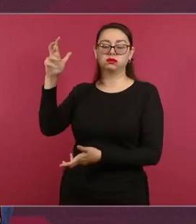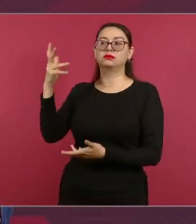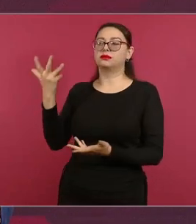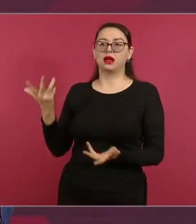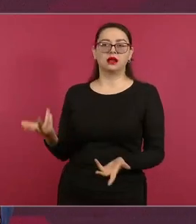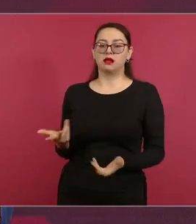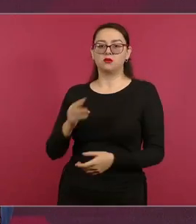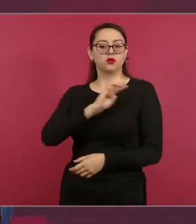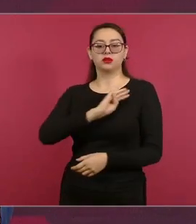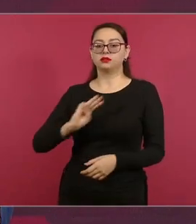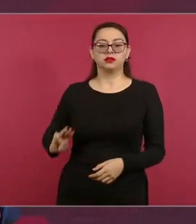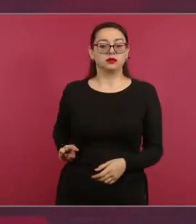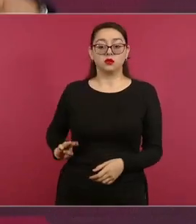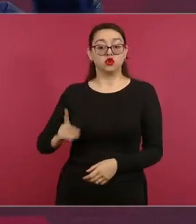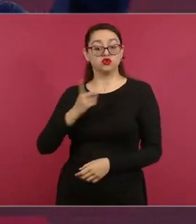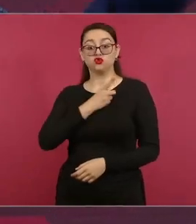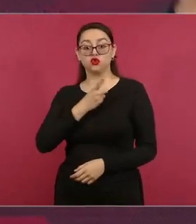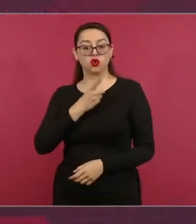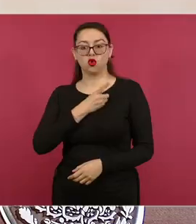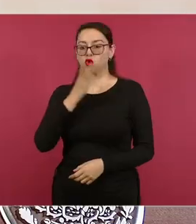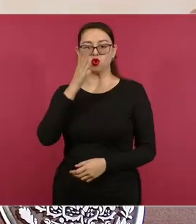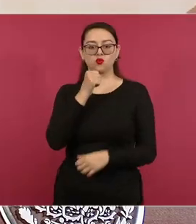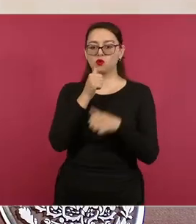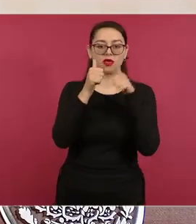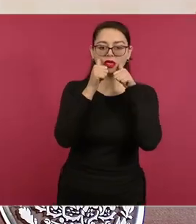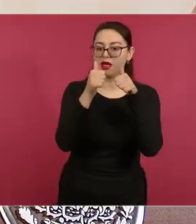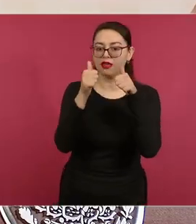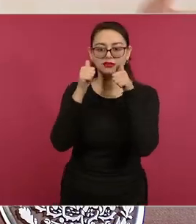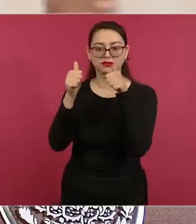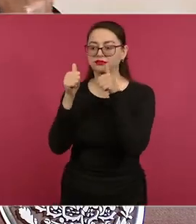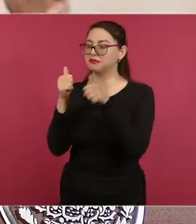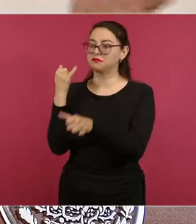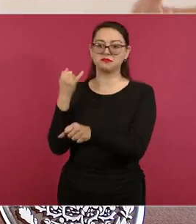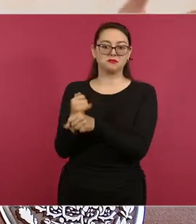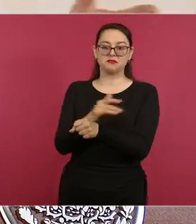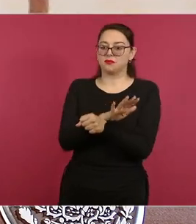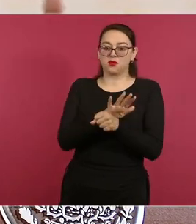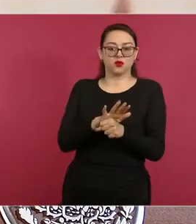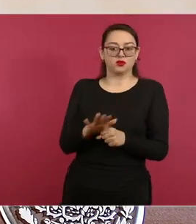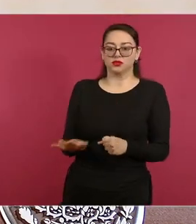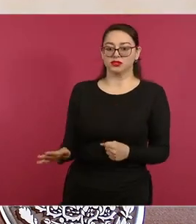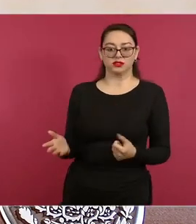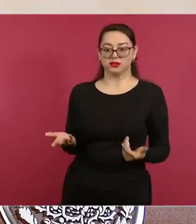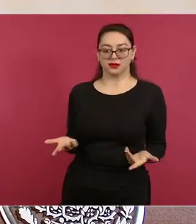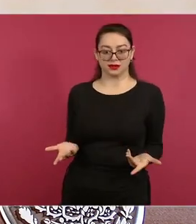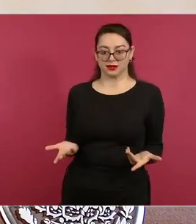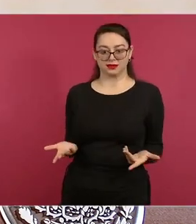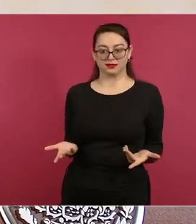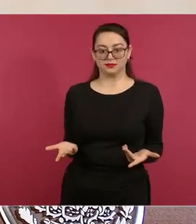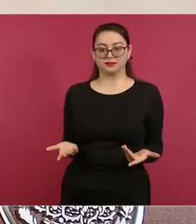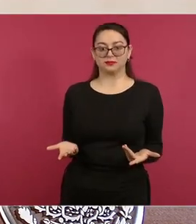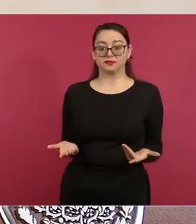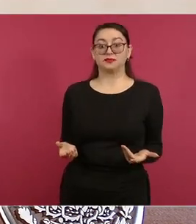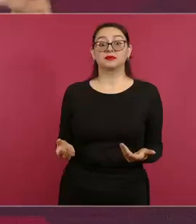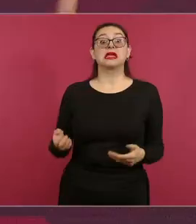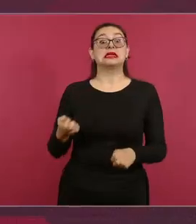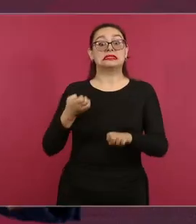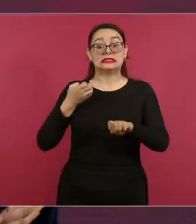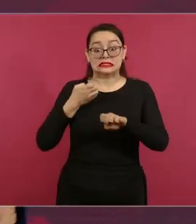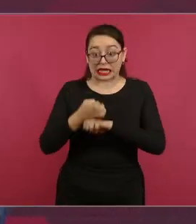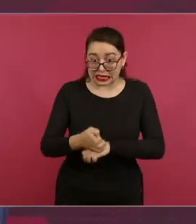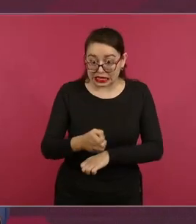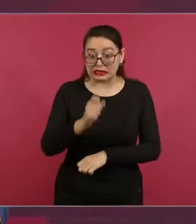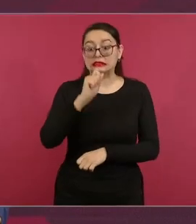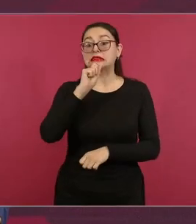rebasa la capacidad de los gobiernos municipales, de los gobiernos